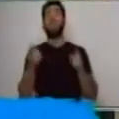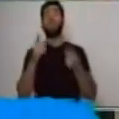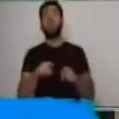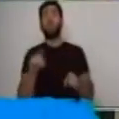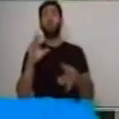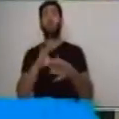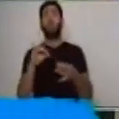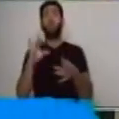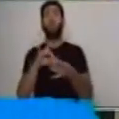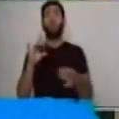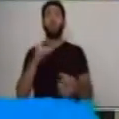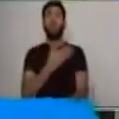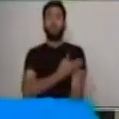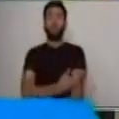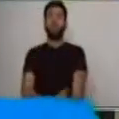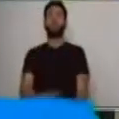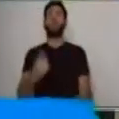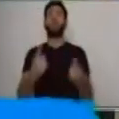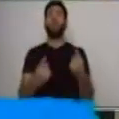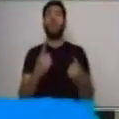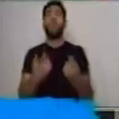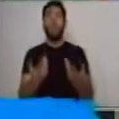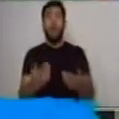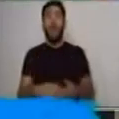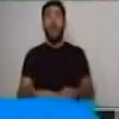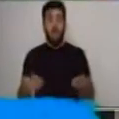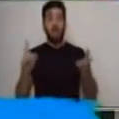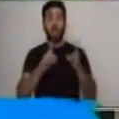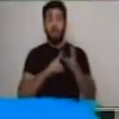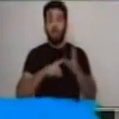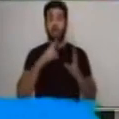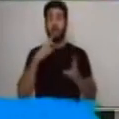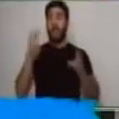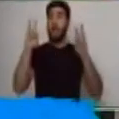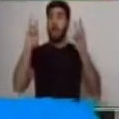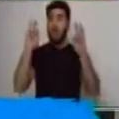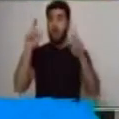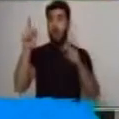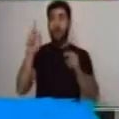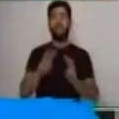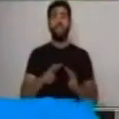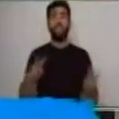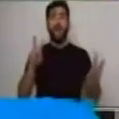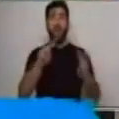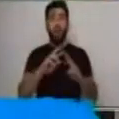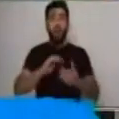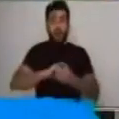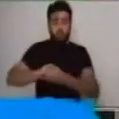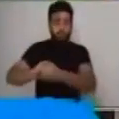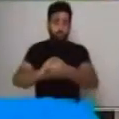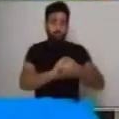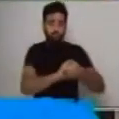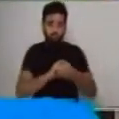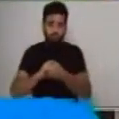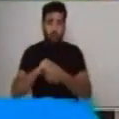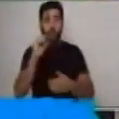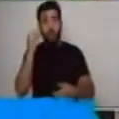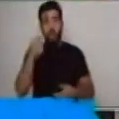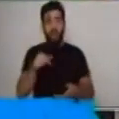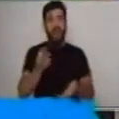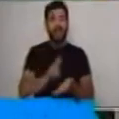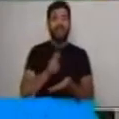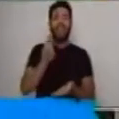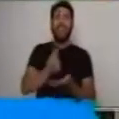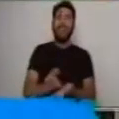En esta historia se resalta el valor de la generosidad, ya que pese a que la rana se burlaba